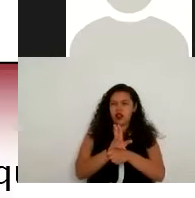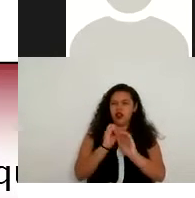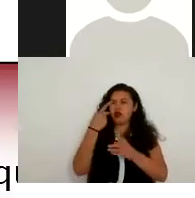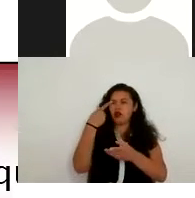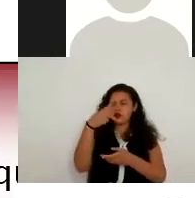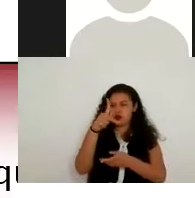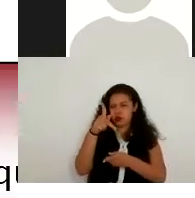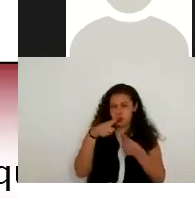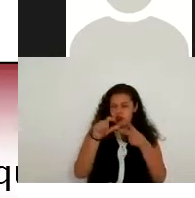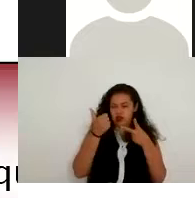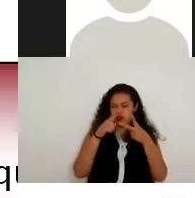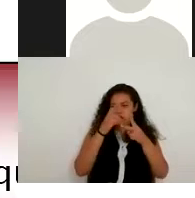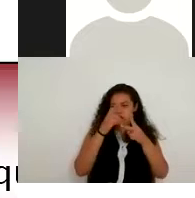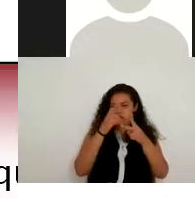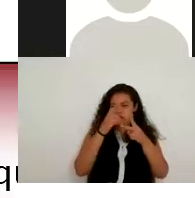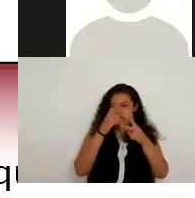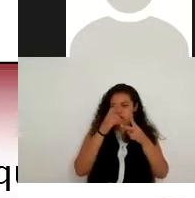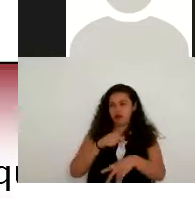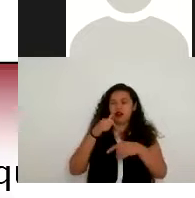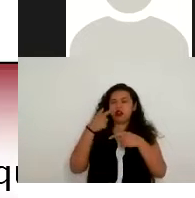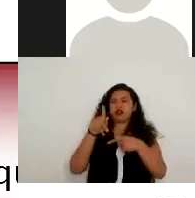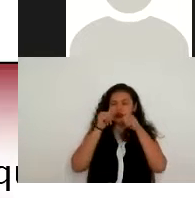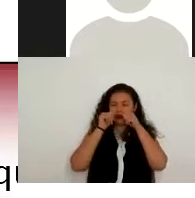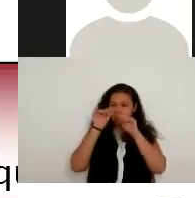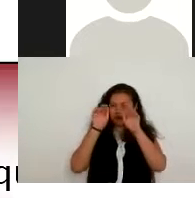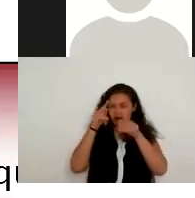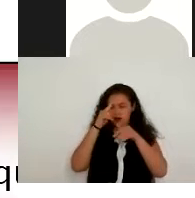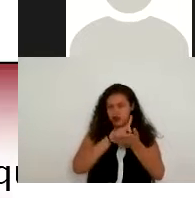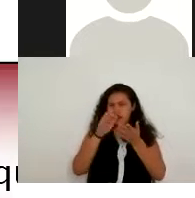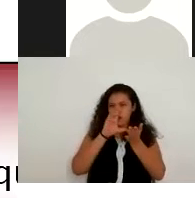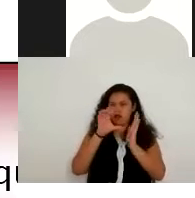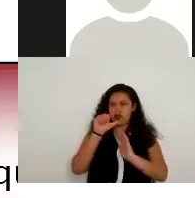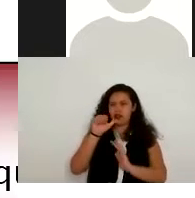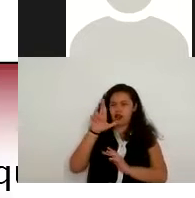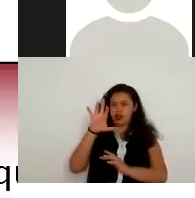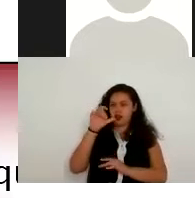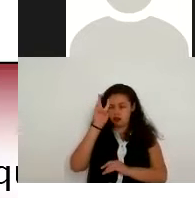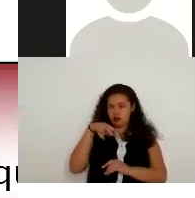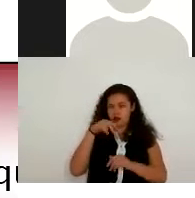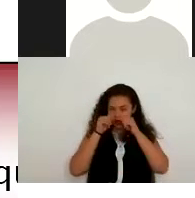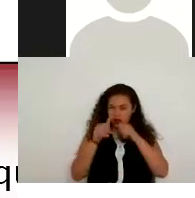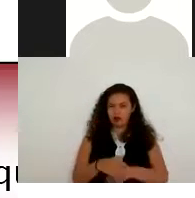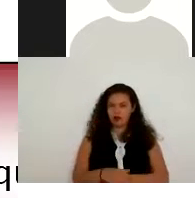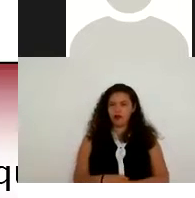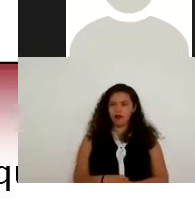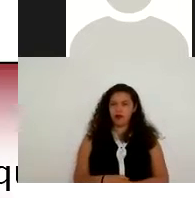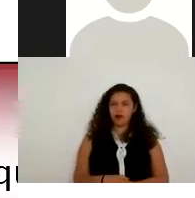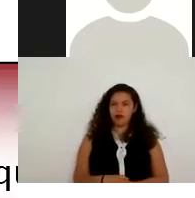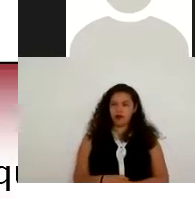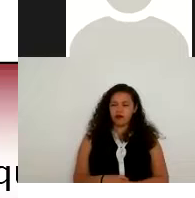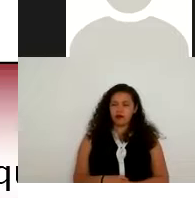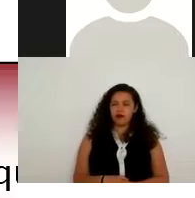otra compañera que atienden estas solicitudes de derecho ARCO ¿cierto? Sí o sea yo ella es